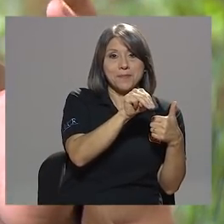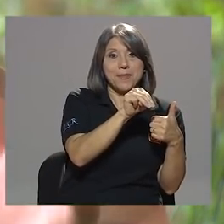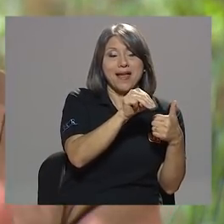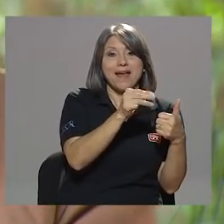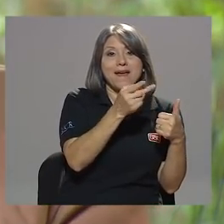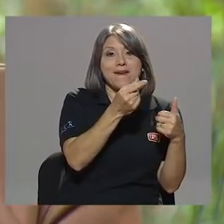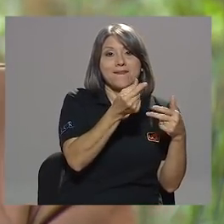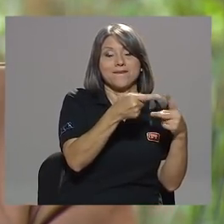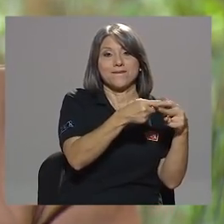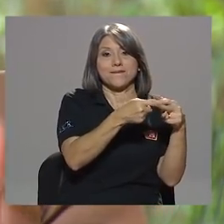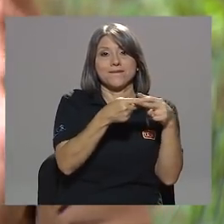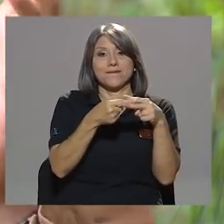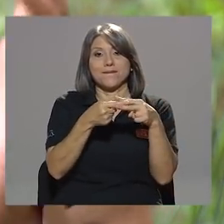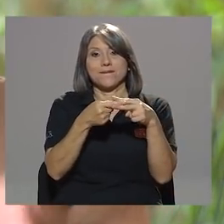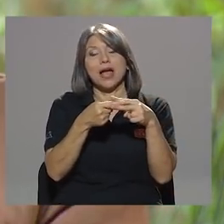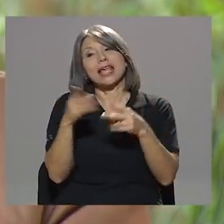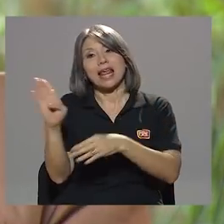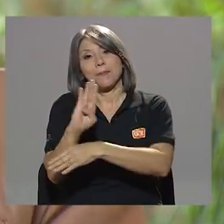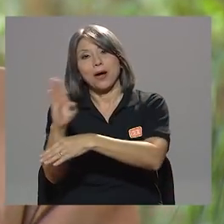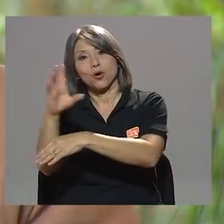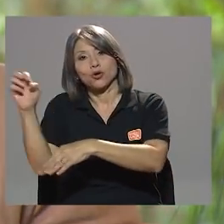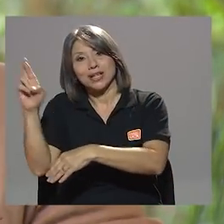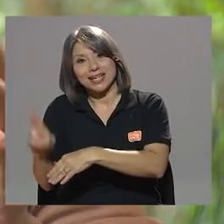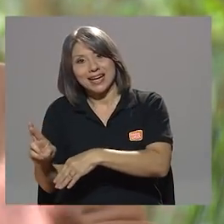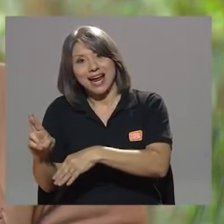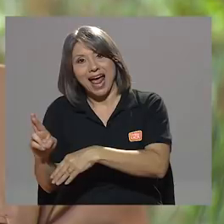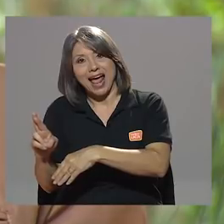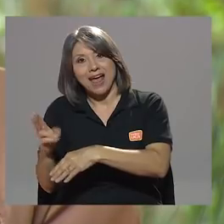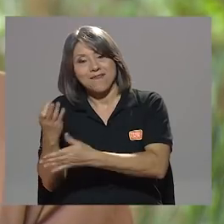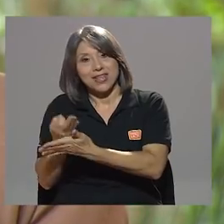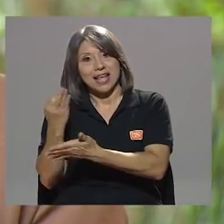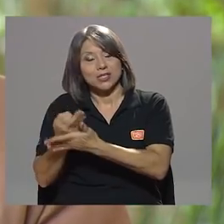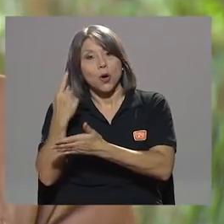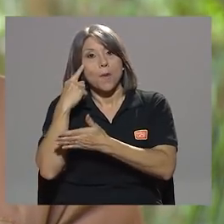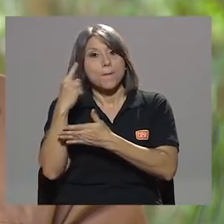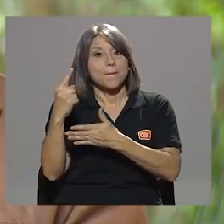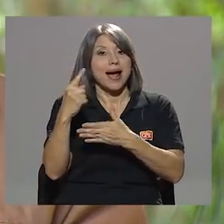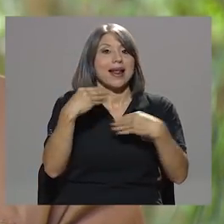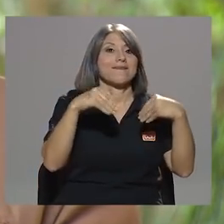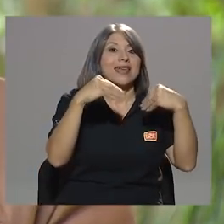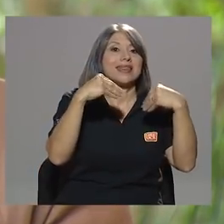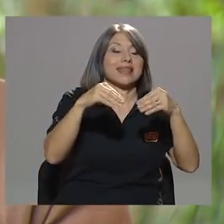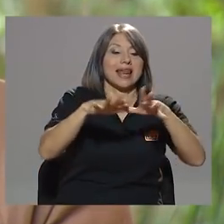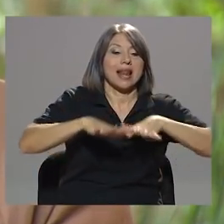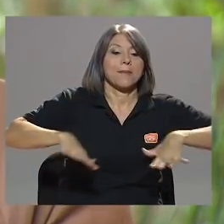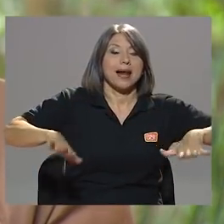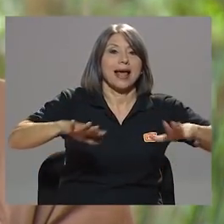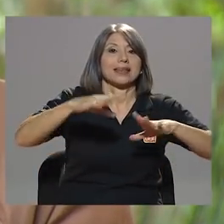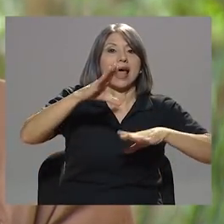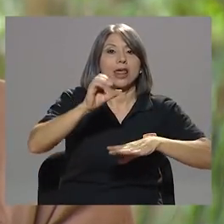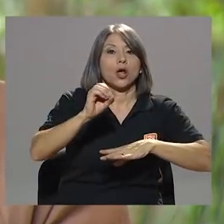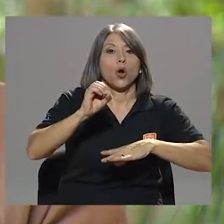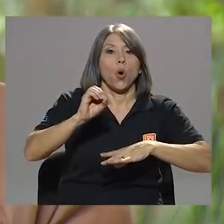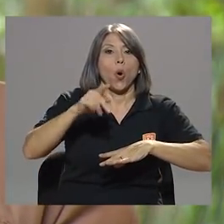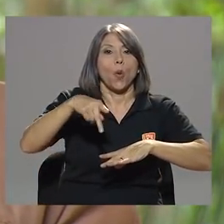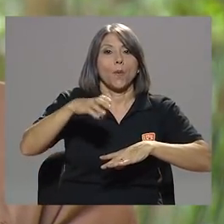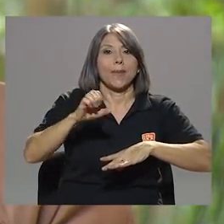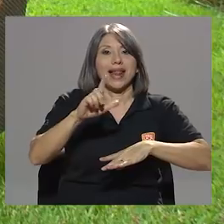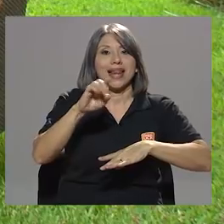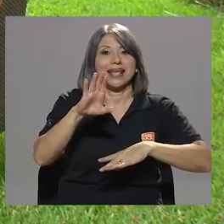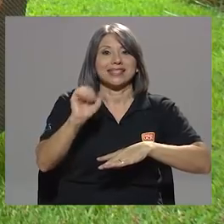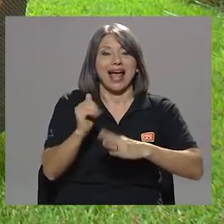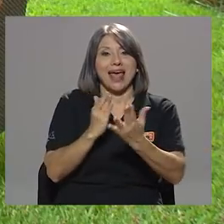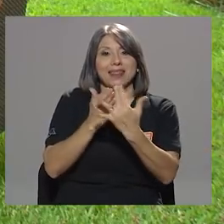a el Banco de Costa Rica para la venta de Holcim, para vender la planta de Copelesca, por medio de Alberto Ráenz. Instémolo.